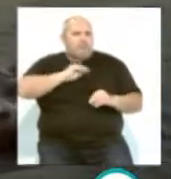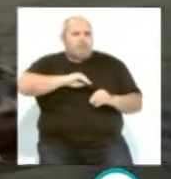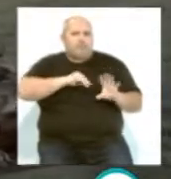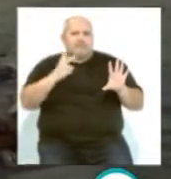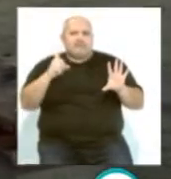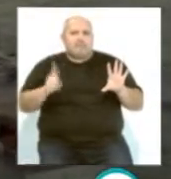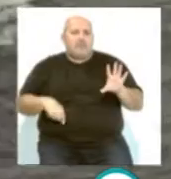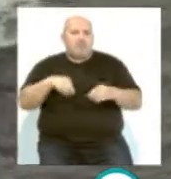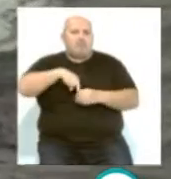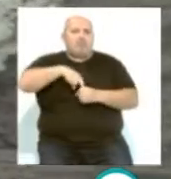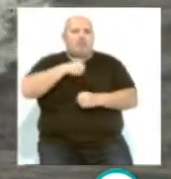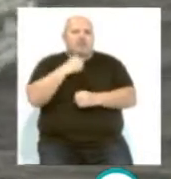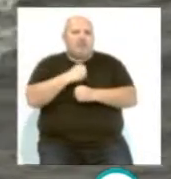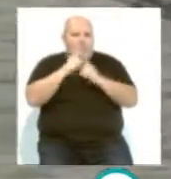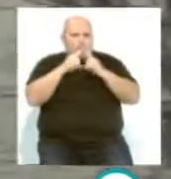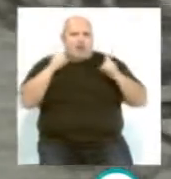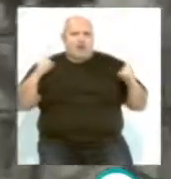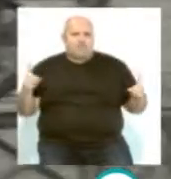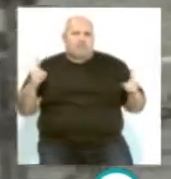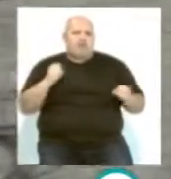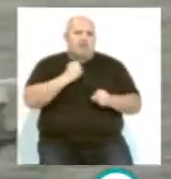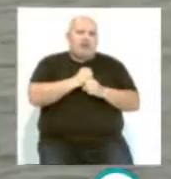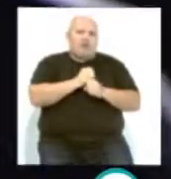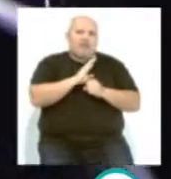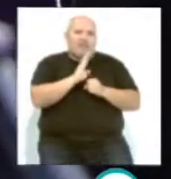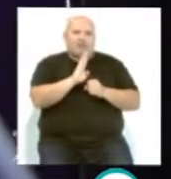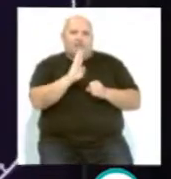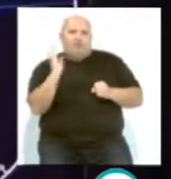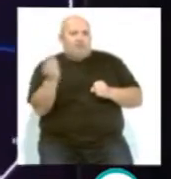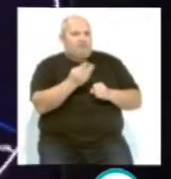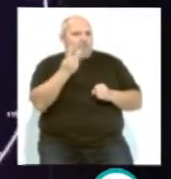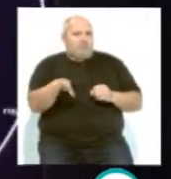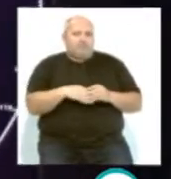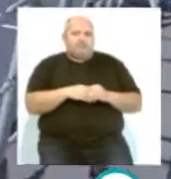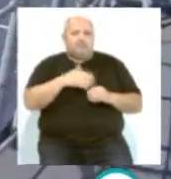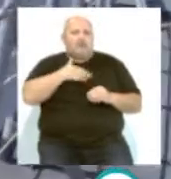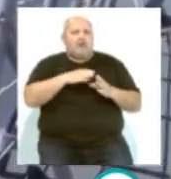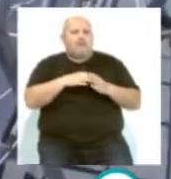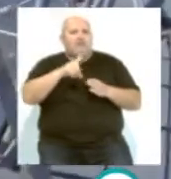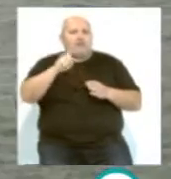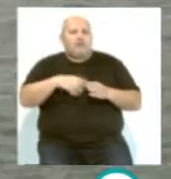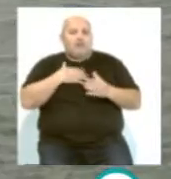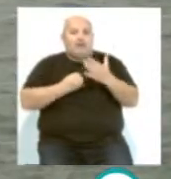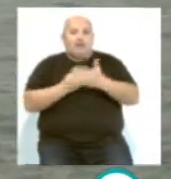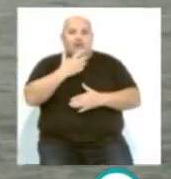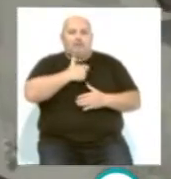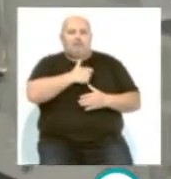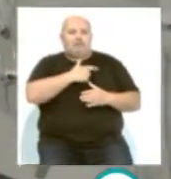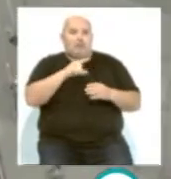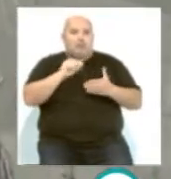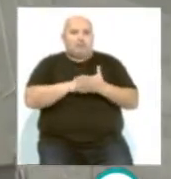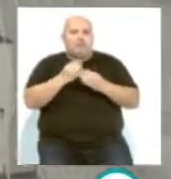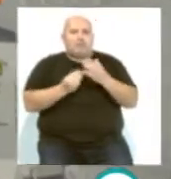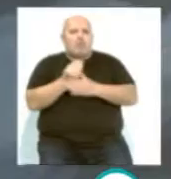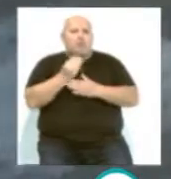7.000 puestos de trabajos anuales, entre empleos directos e inducidos. Navantia ha señalado también que este contrato incrementará